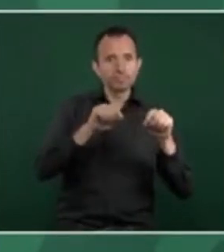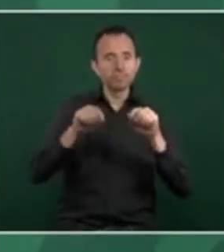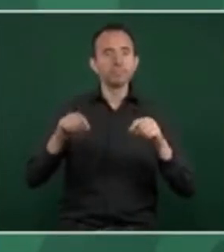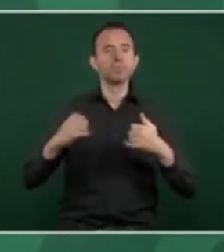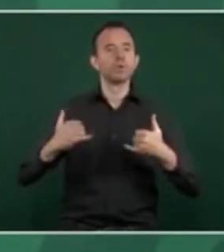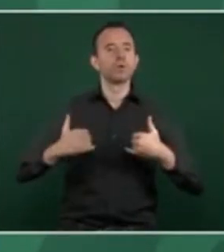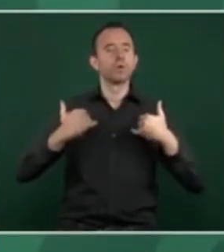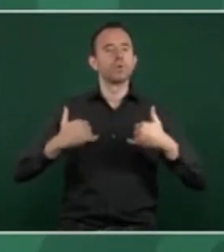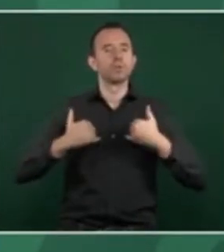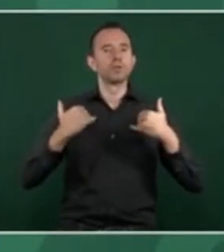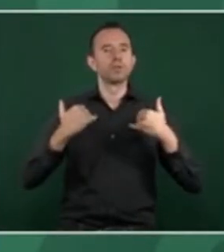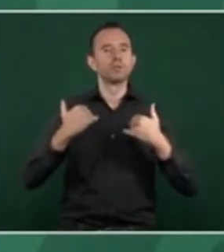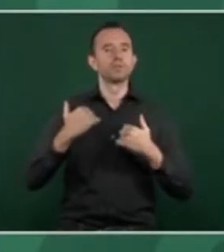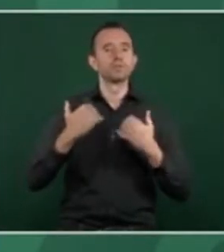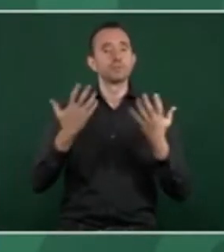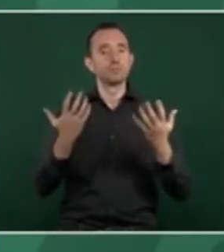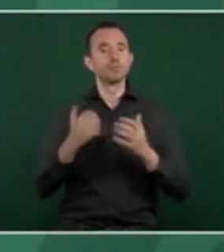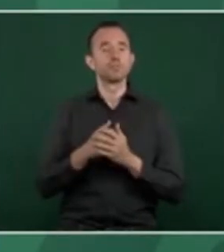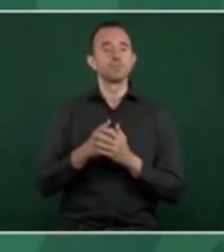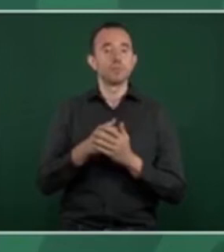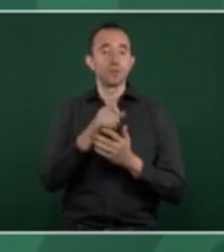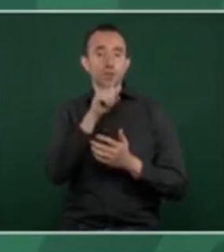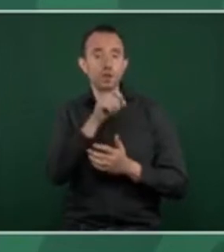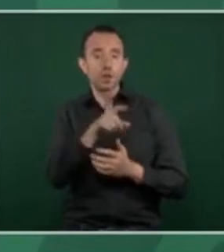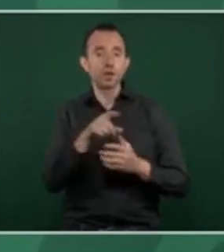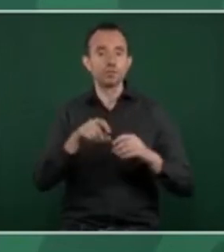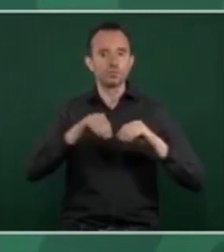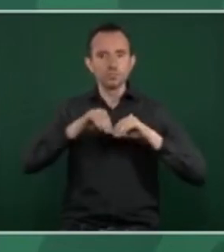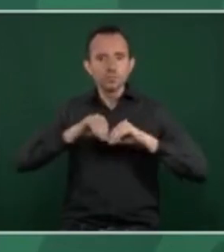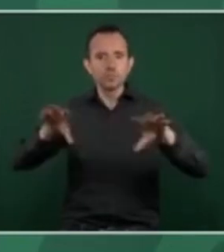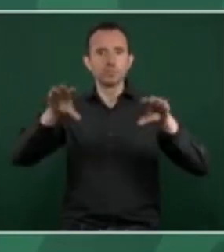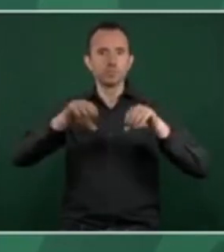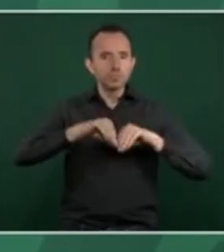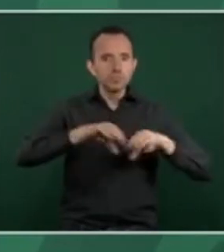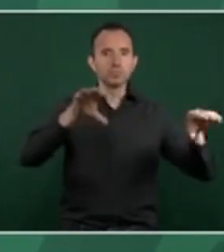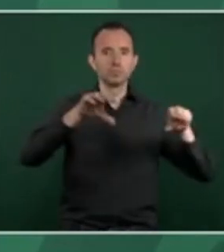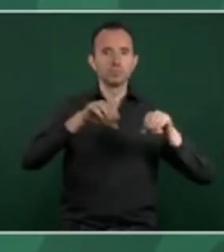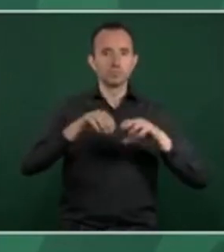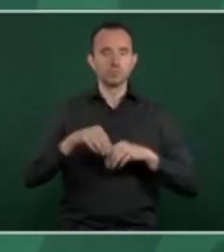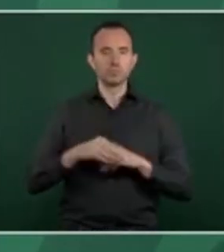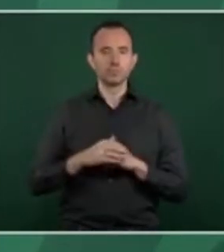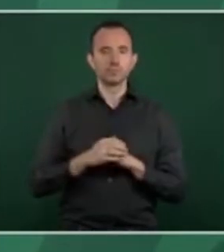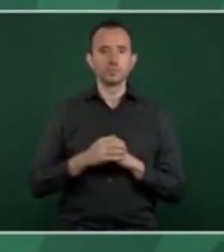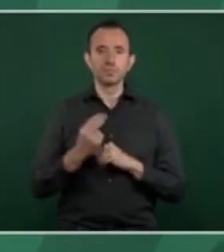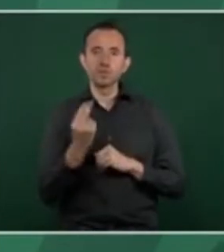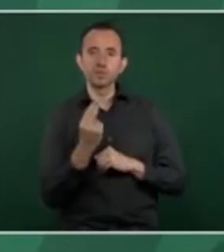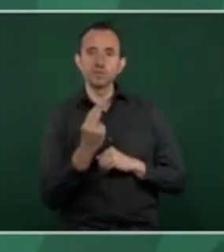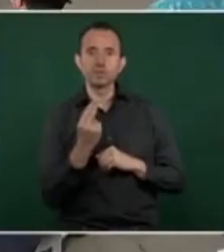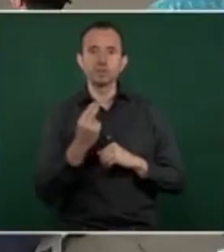campañas en medios de que